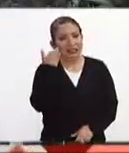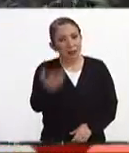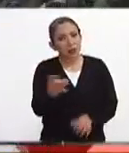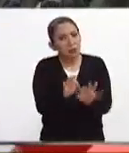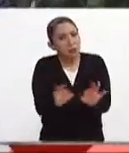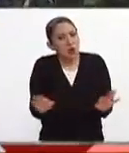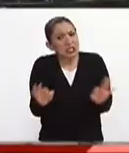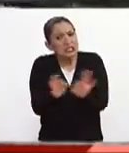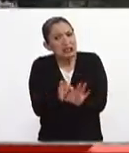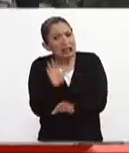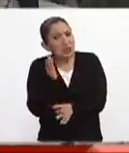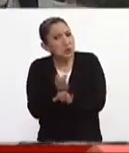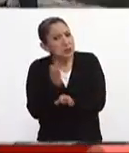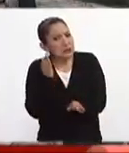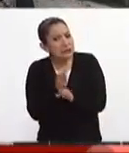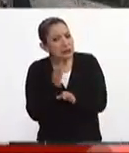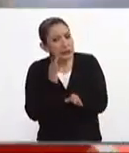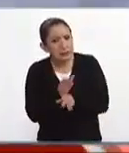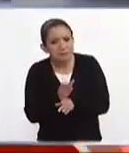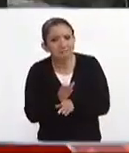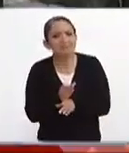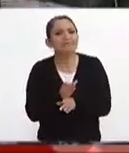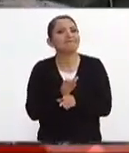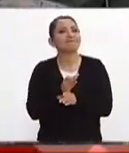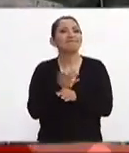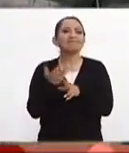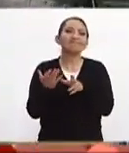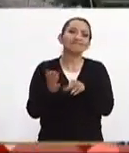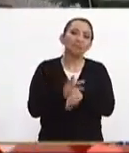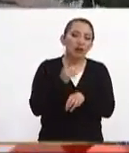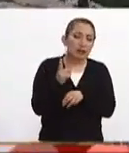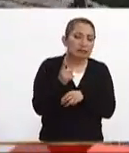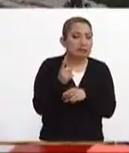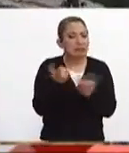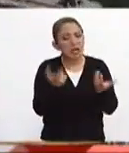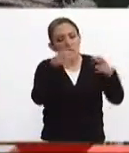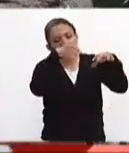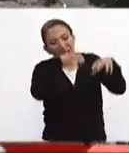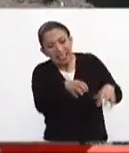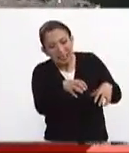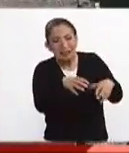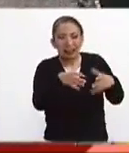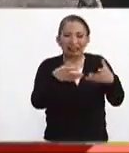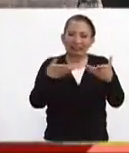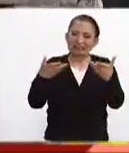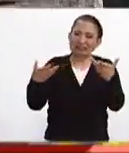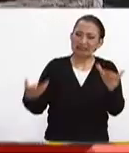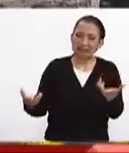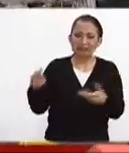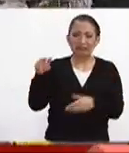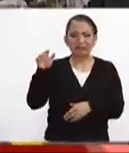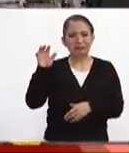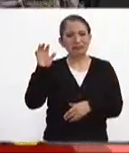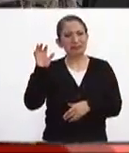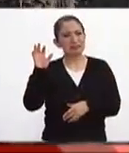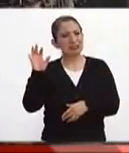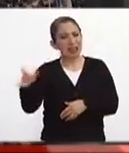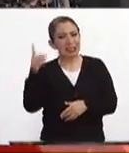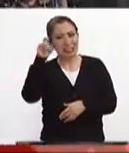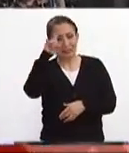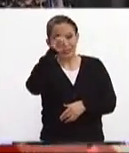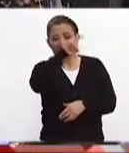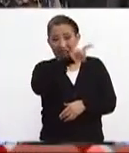son clave porque pues entre que llueve entre que se